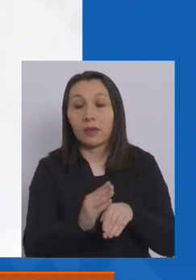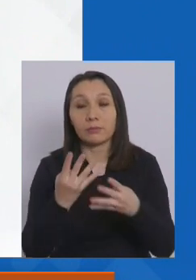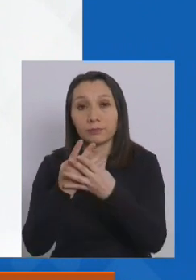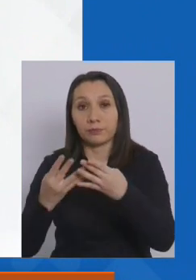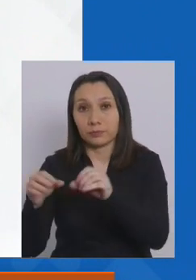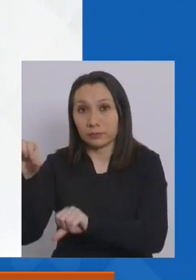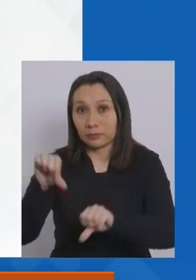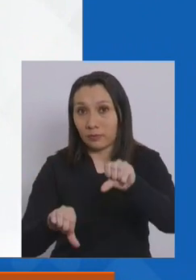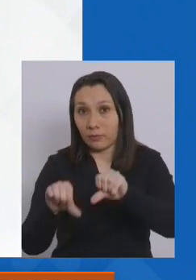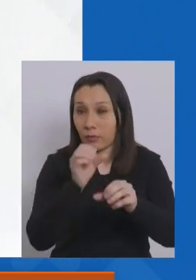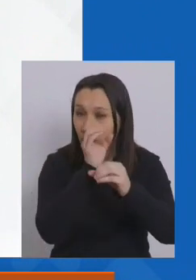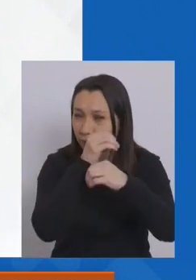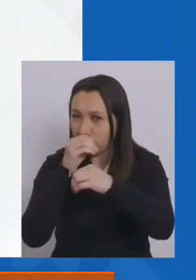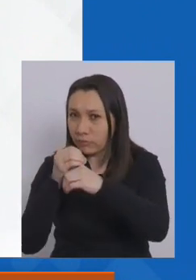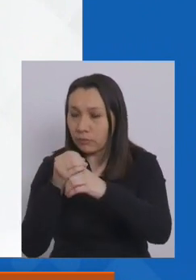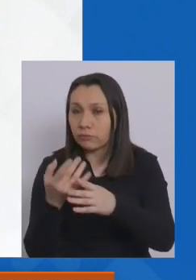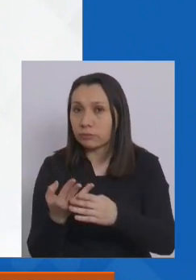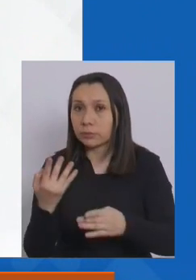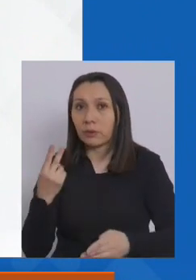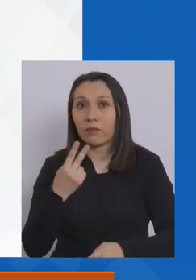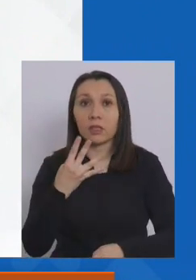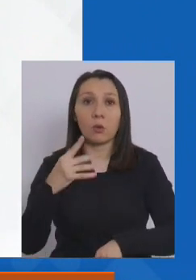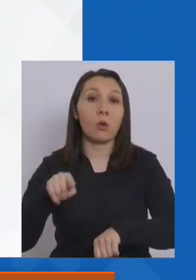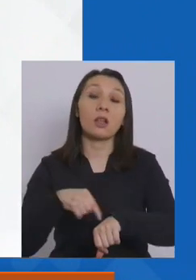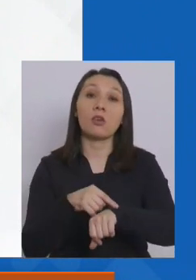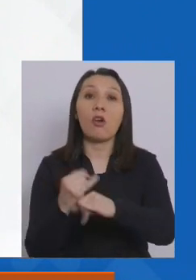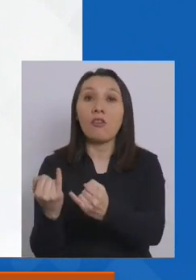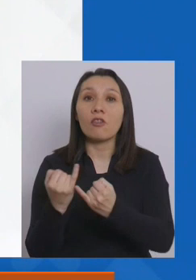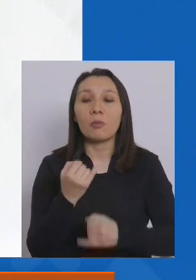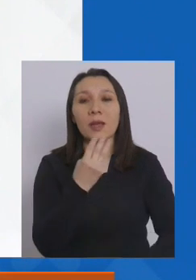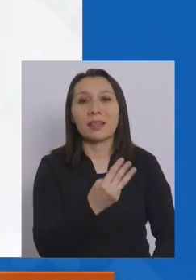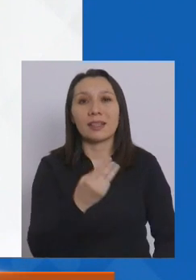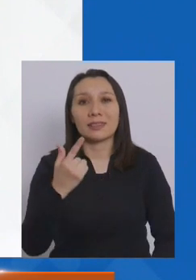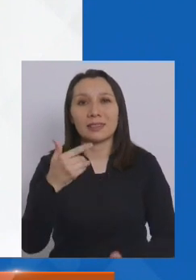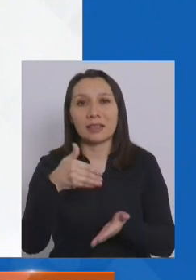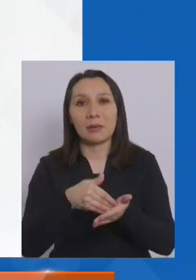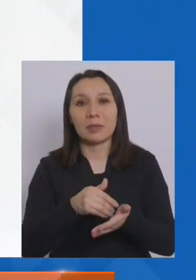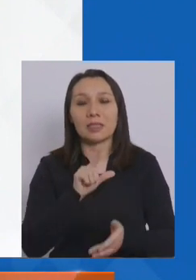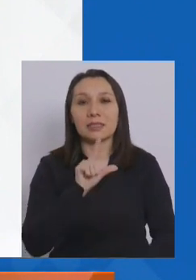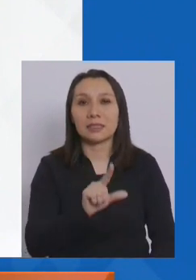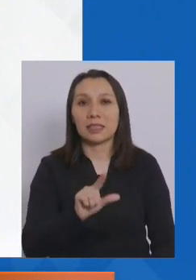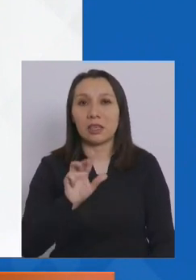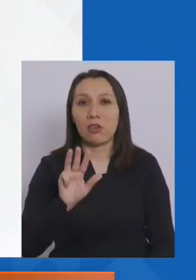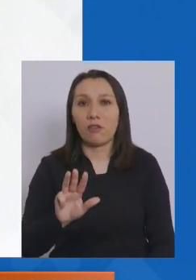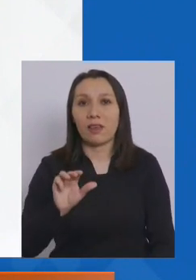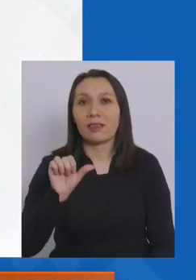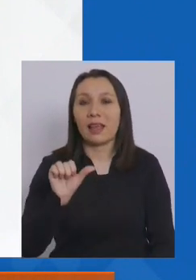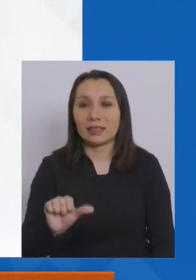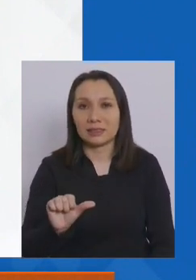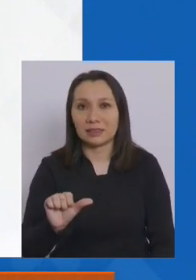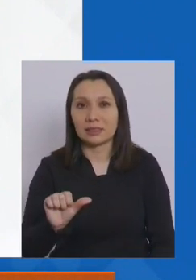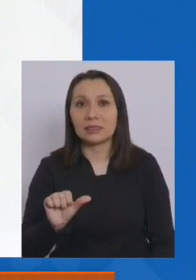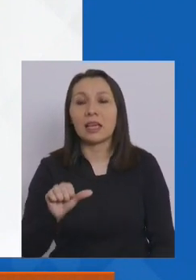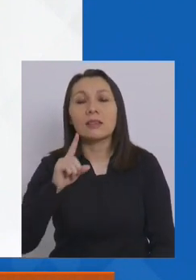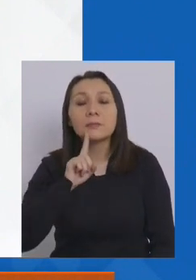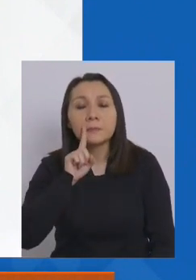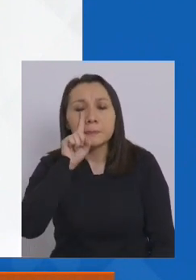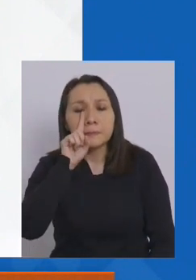red de laboratorios, durante las últimas 24 horas se informaron 37.796 PCRs,